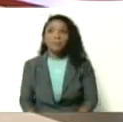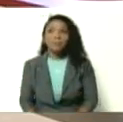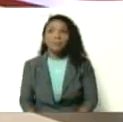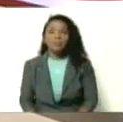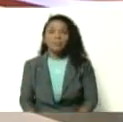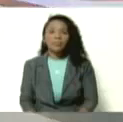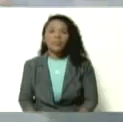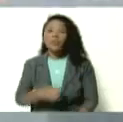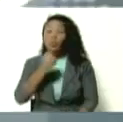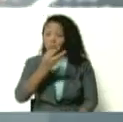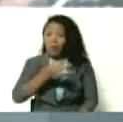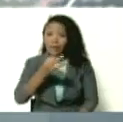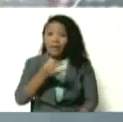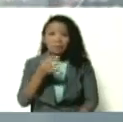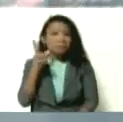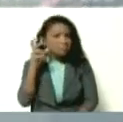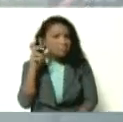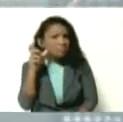Sí, buenas tardes, ¿me escucha?